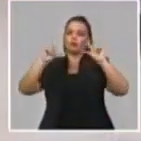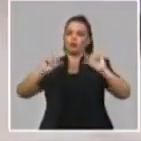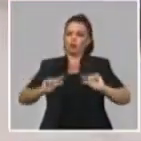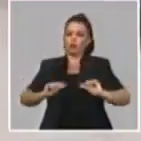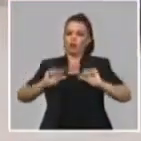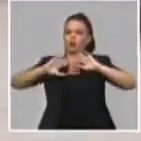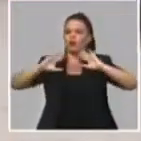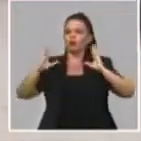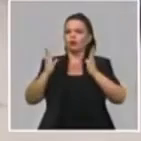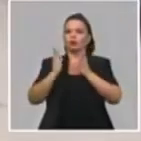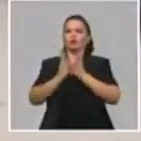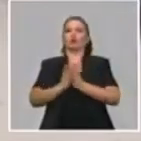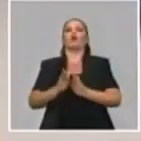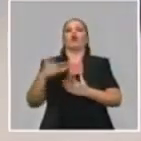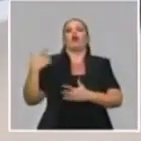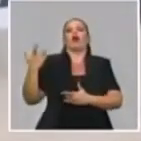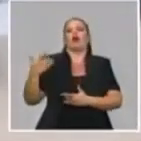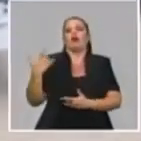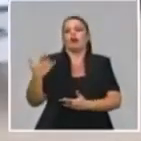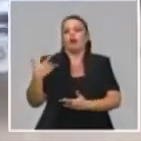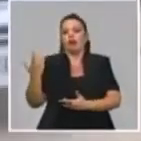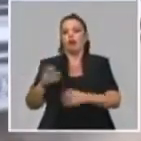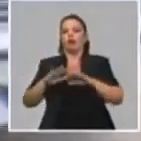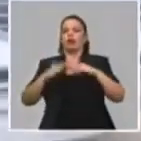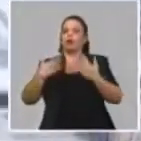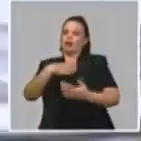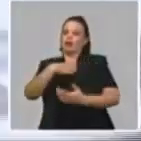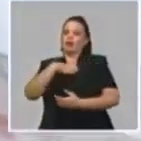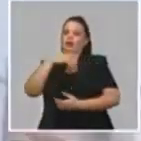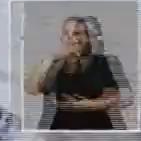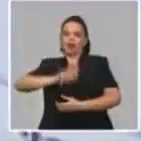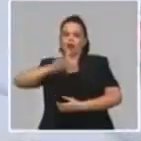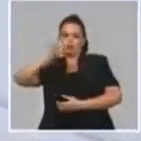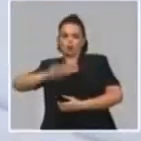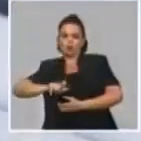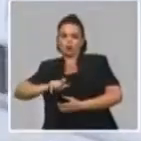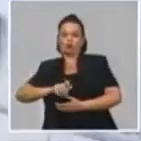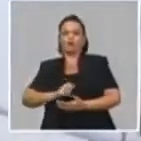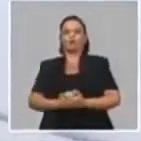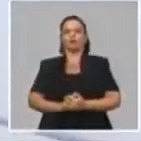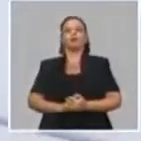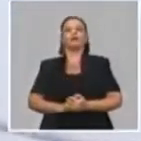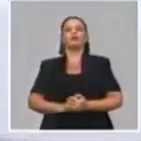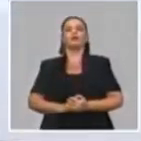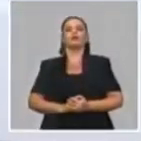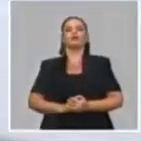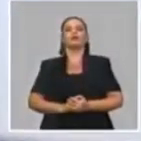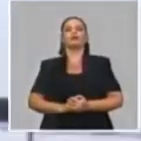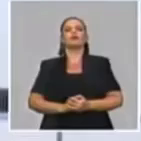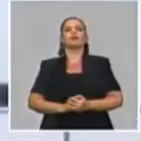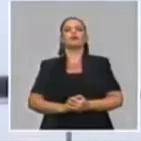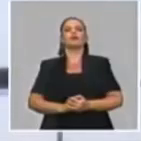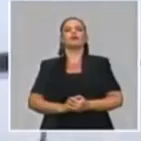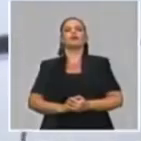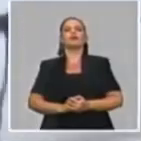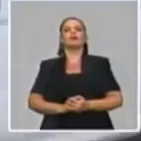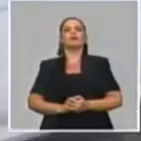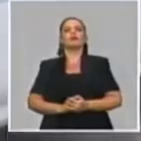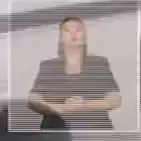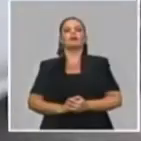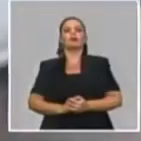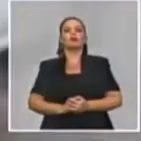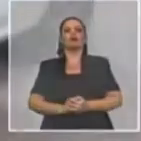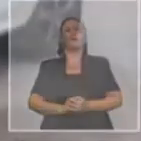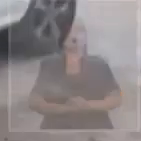de las quejas e insatisfacciones que se han estado presentando con nuestros clientes. Y el día.